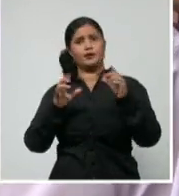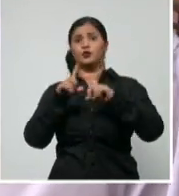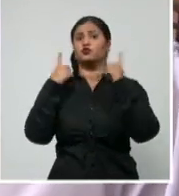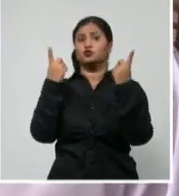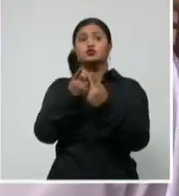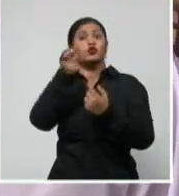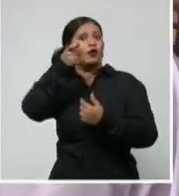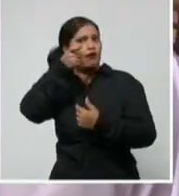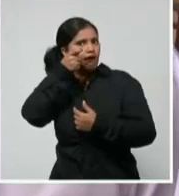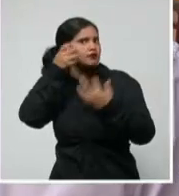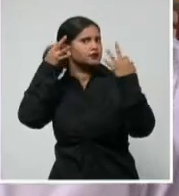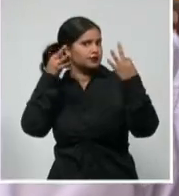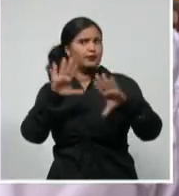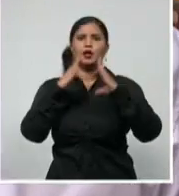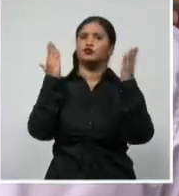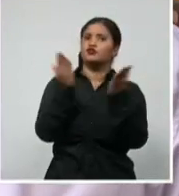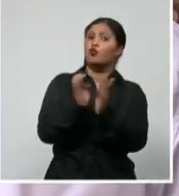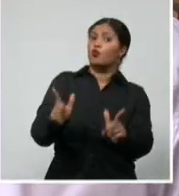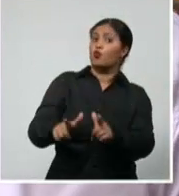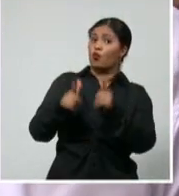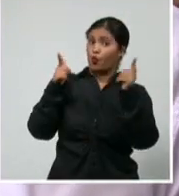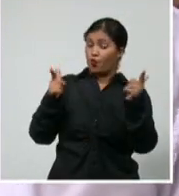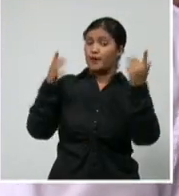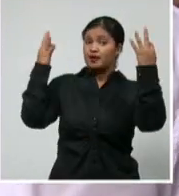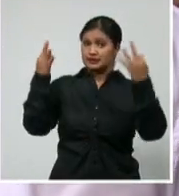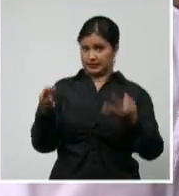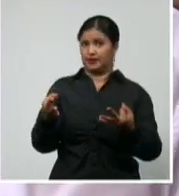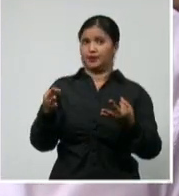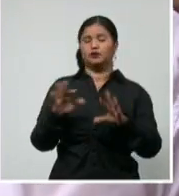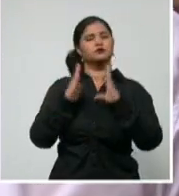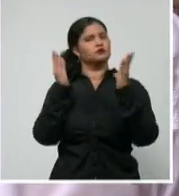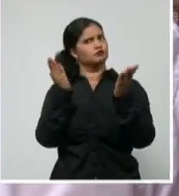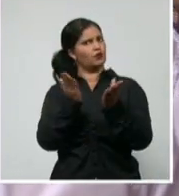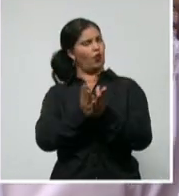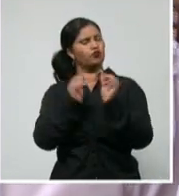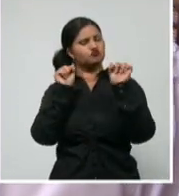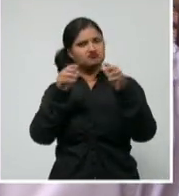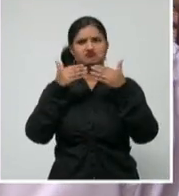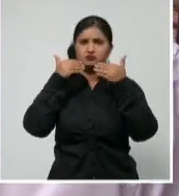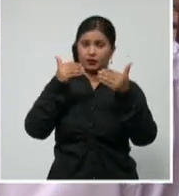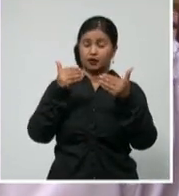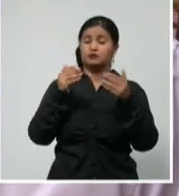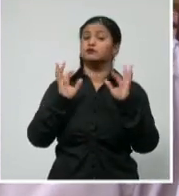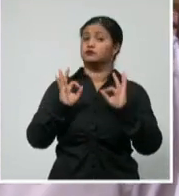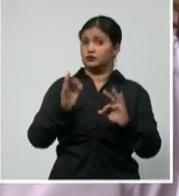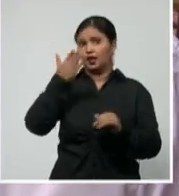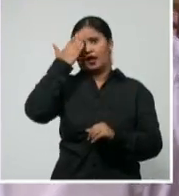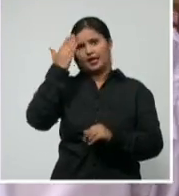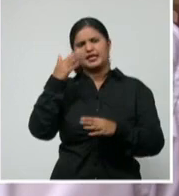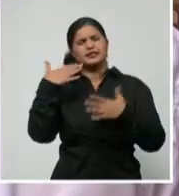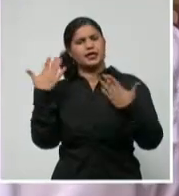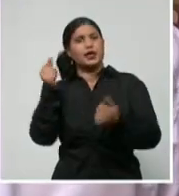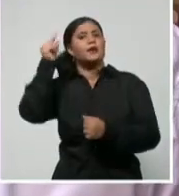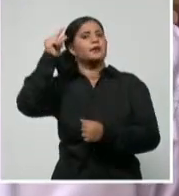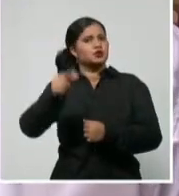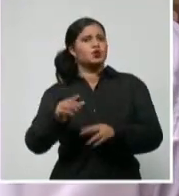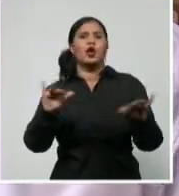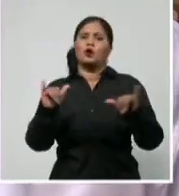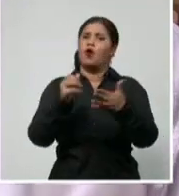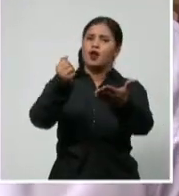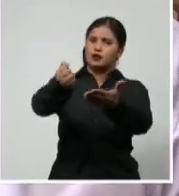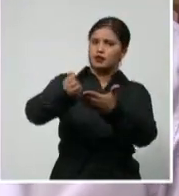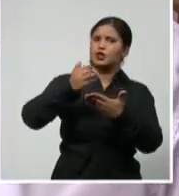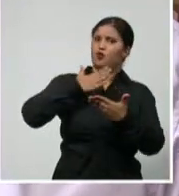una guía para higienizar el área y que también contamos con el cliente para que nos ayude,